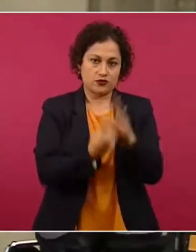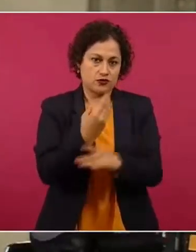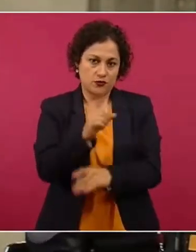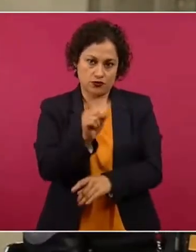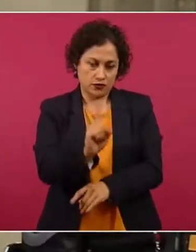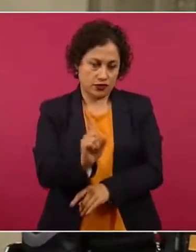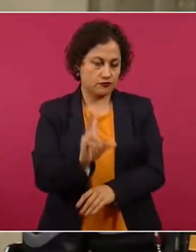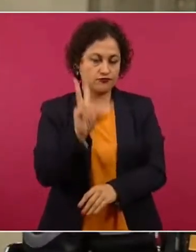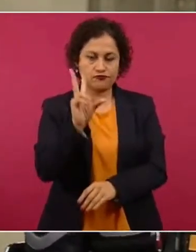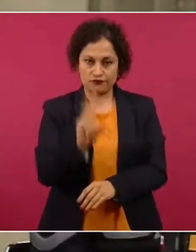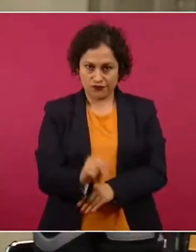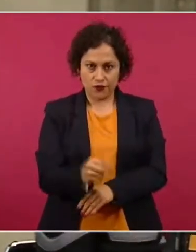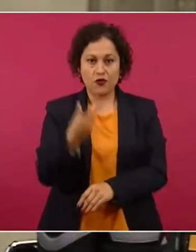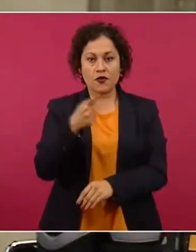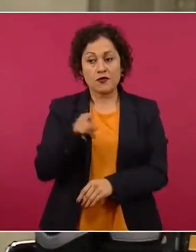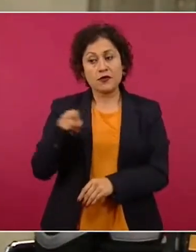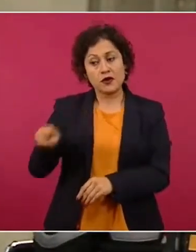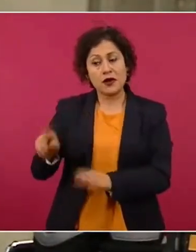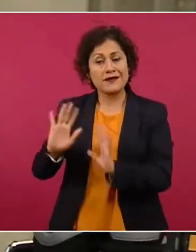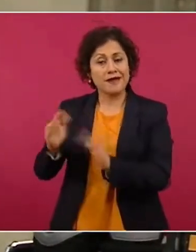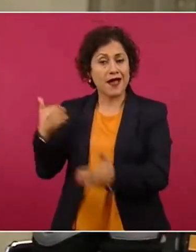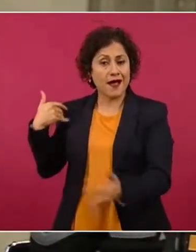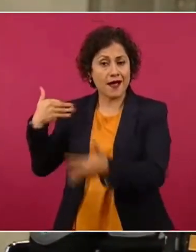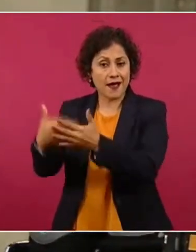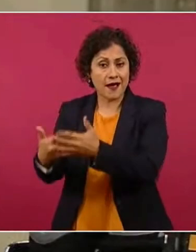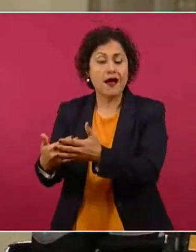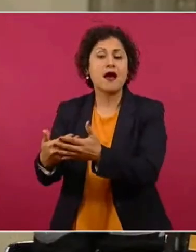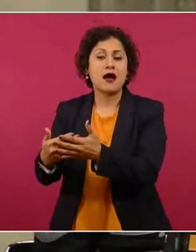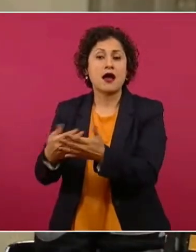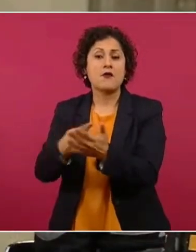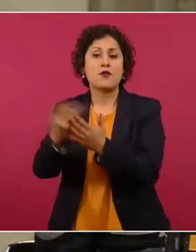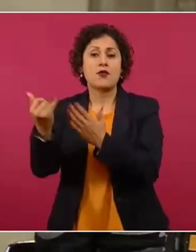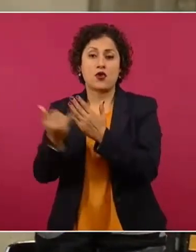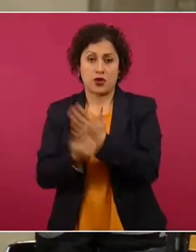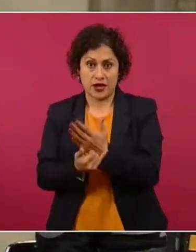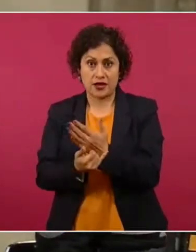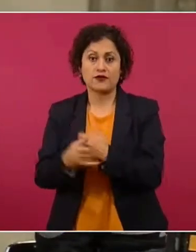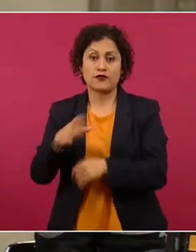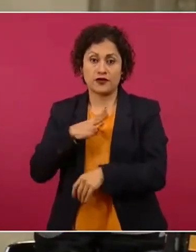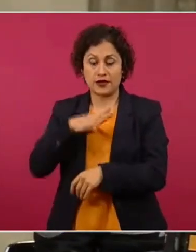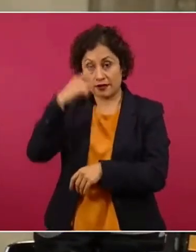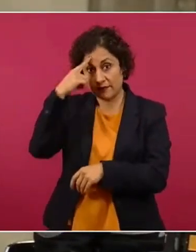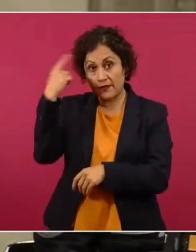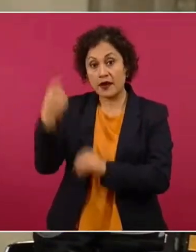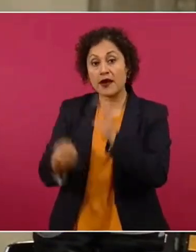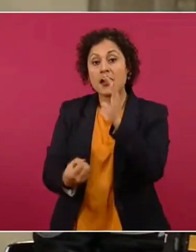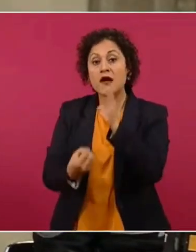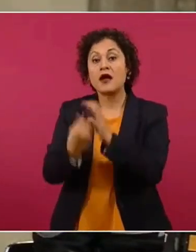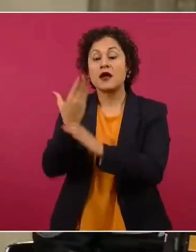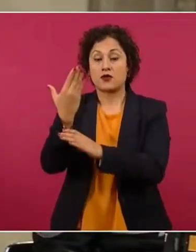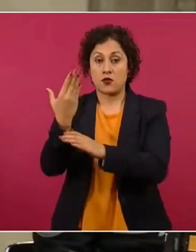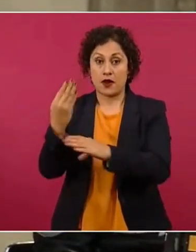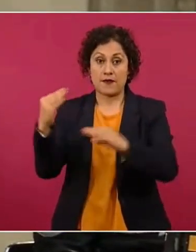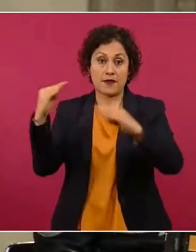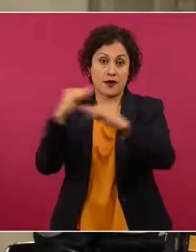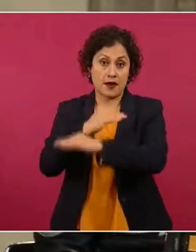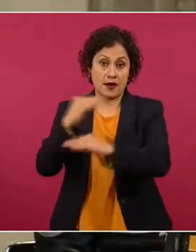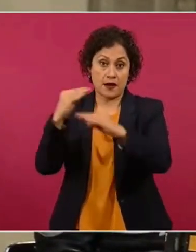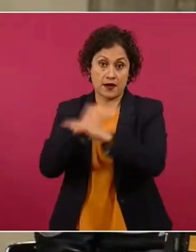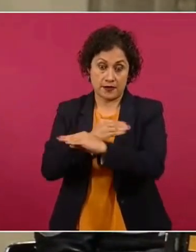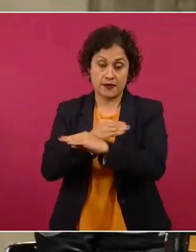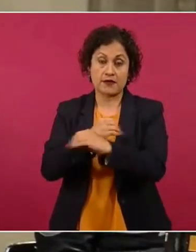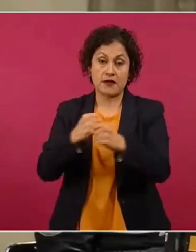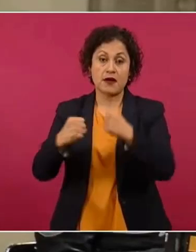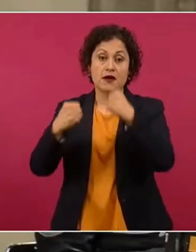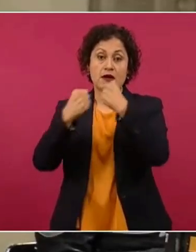este es un proyecto que ya está muy desarrollado como anteproyecto para construir una carretera que vincule a la región fronteriza con la